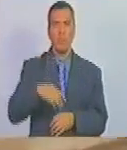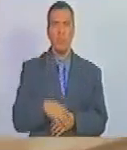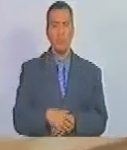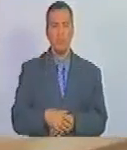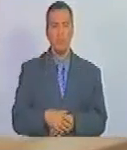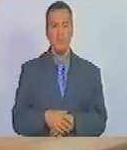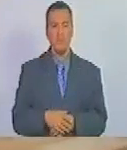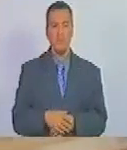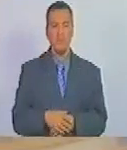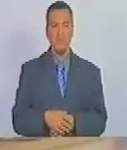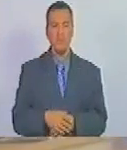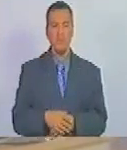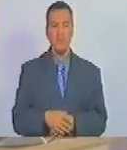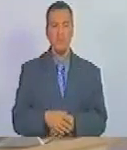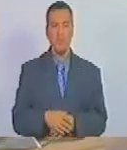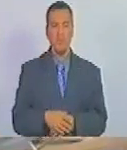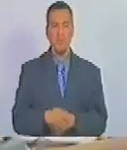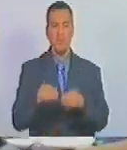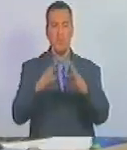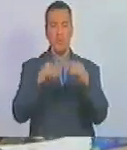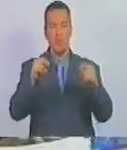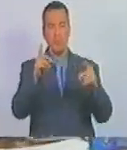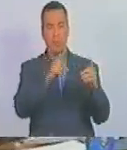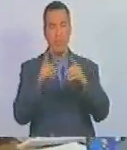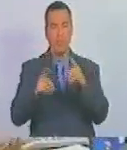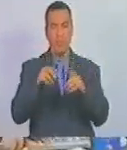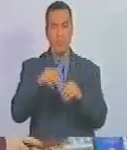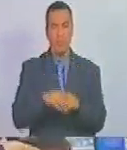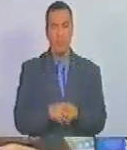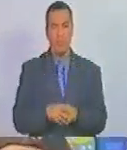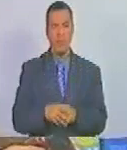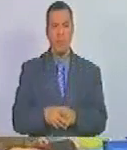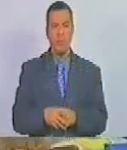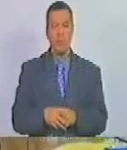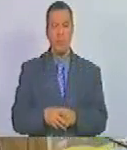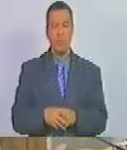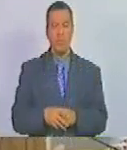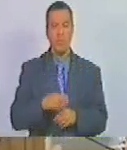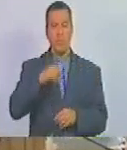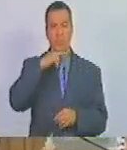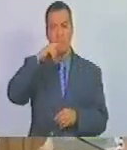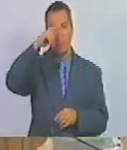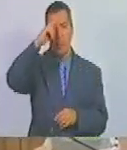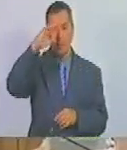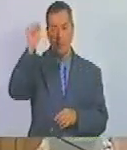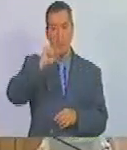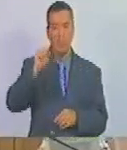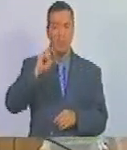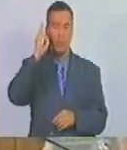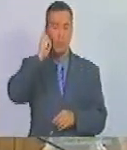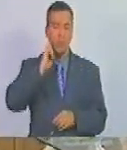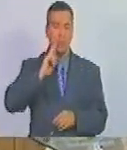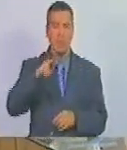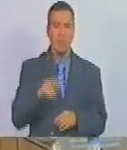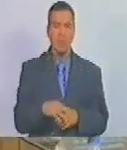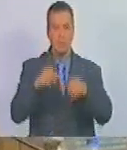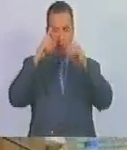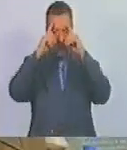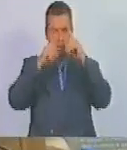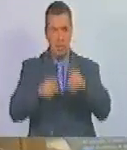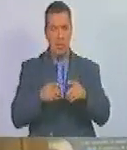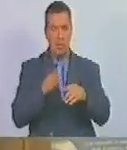También, entre las dificultades, el padre Bolívar decide